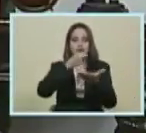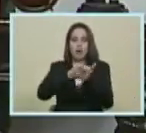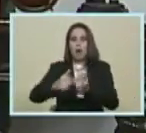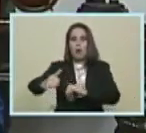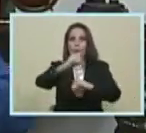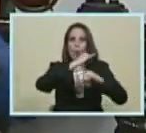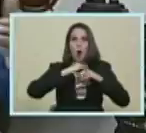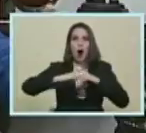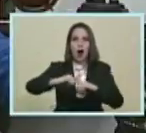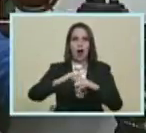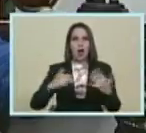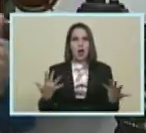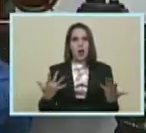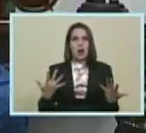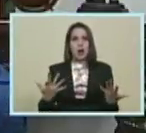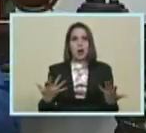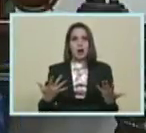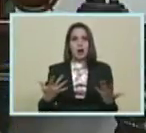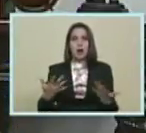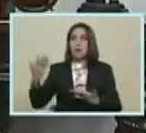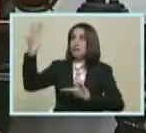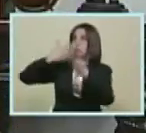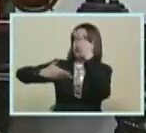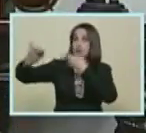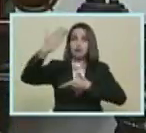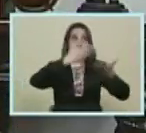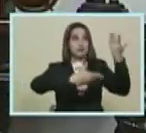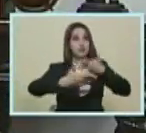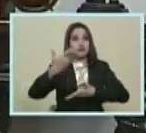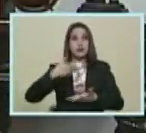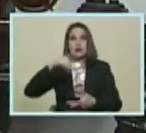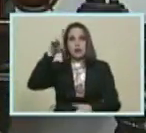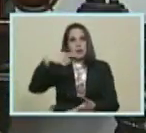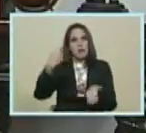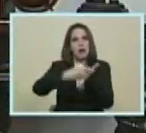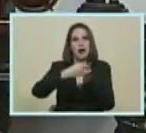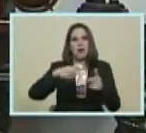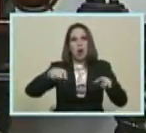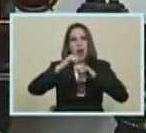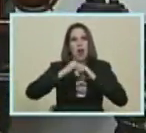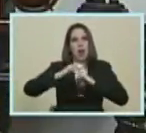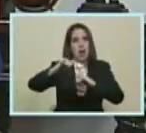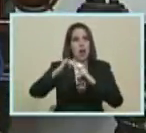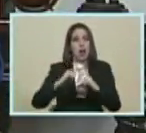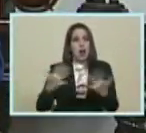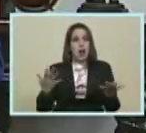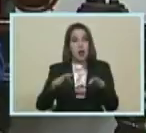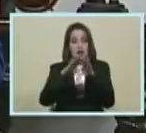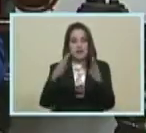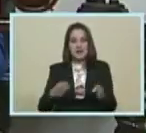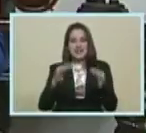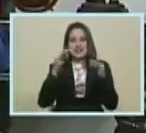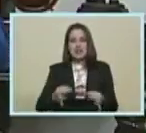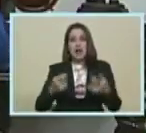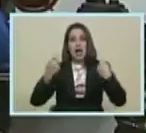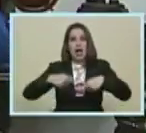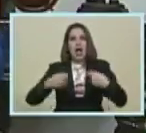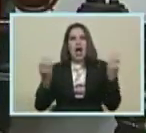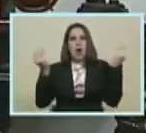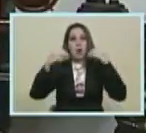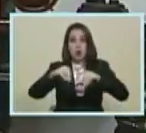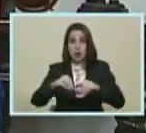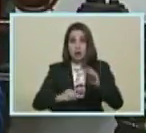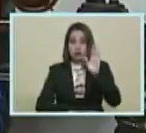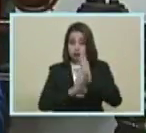Y los sectores Que lo puedan importar En algunos casos Los precios Las mesas De precios Acordados Ya está En